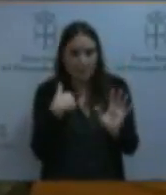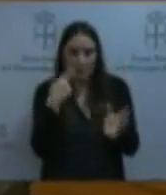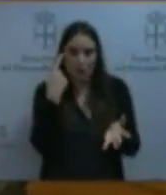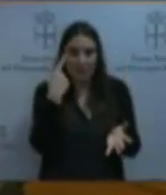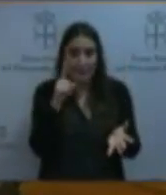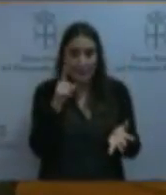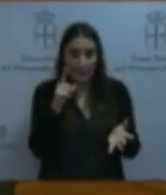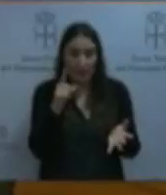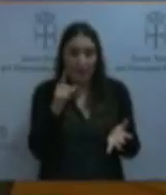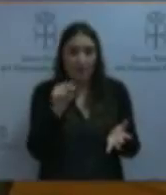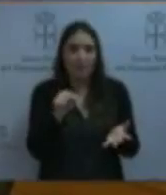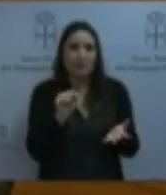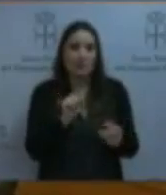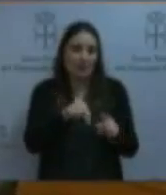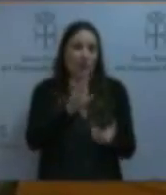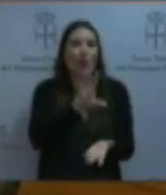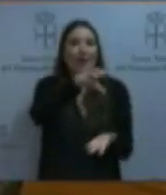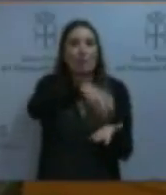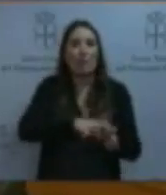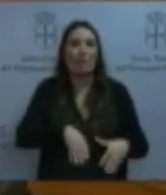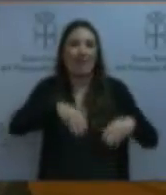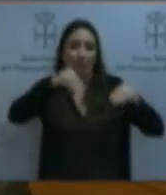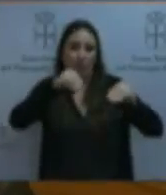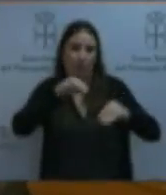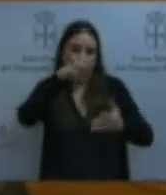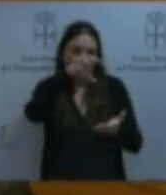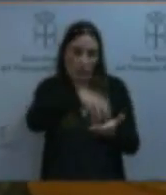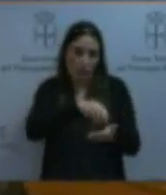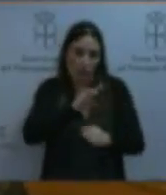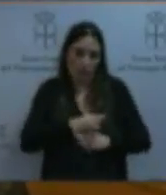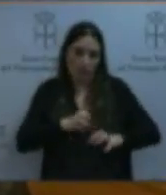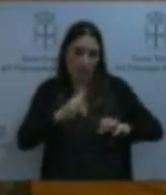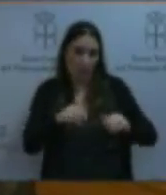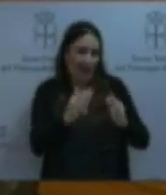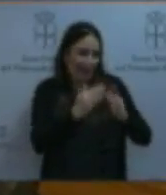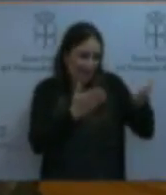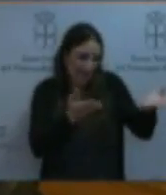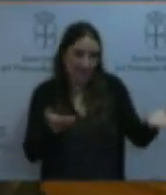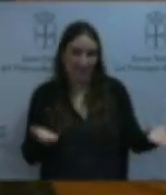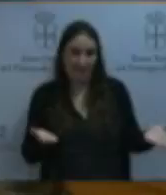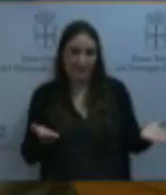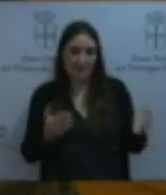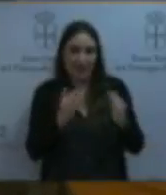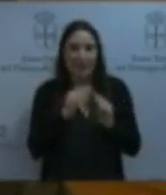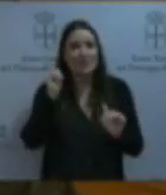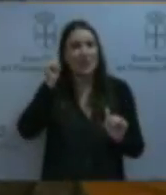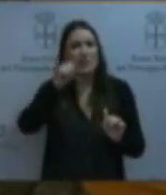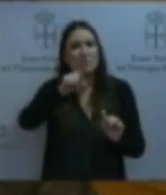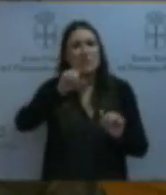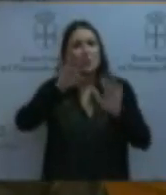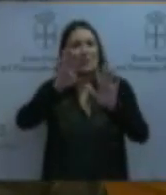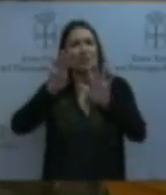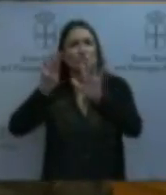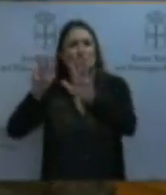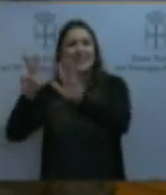de que le estoy hablando de un palacio de la Junta General, de su casa, señor consejero, de su casa desde 1987.